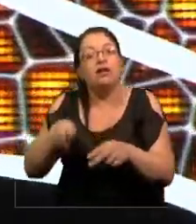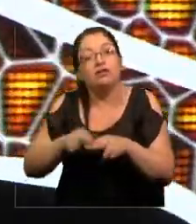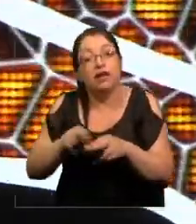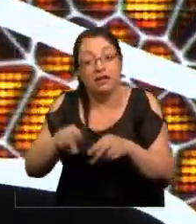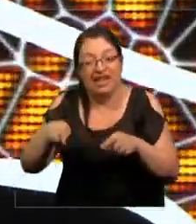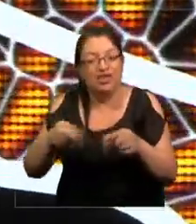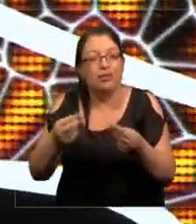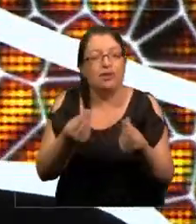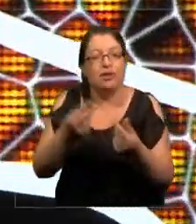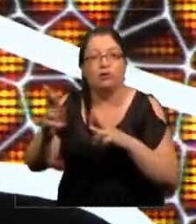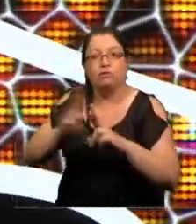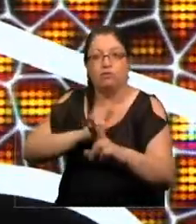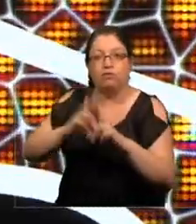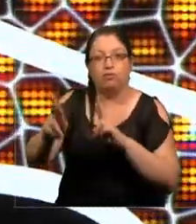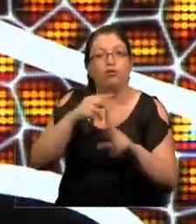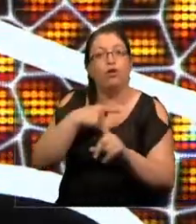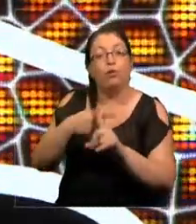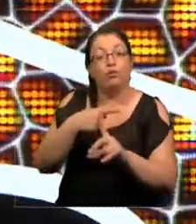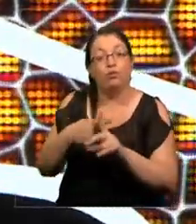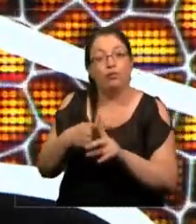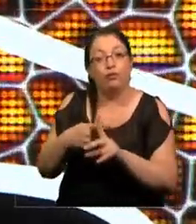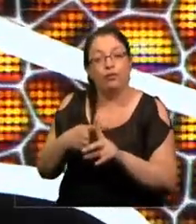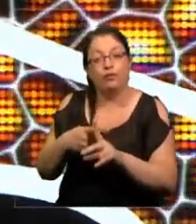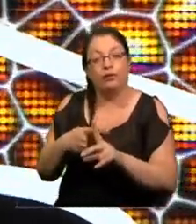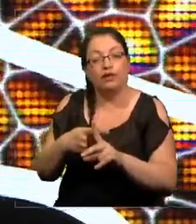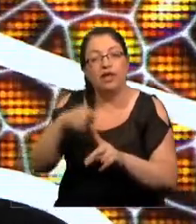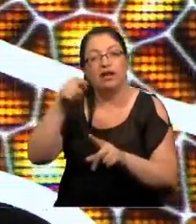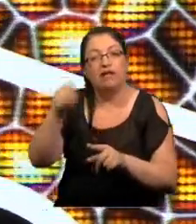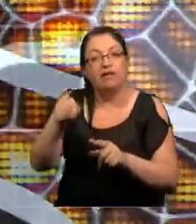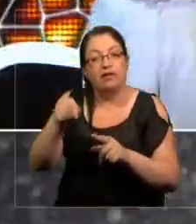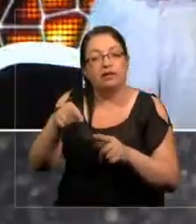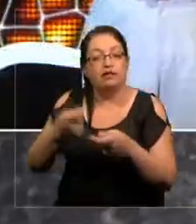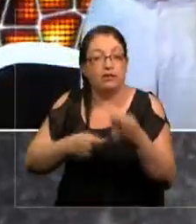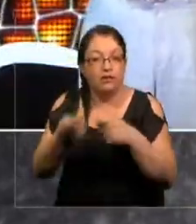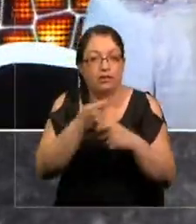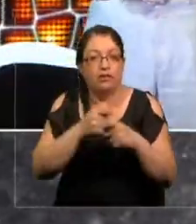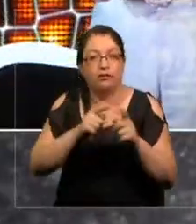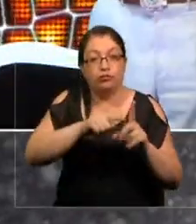es una retroalimentación positiva, en una economía a escala,